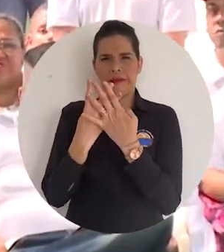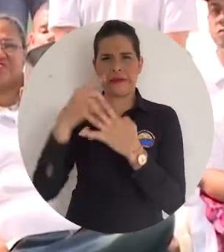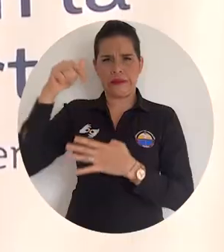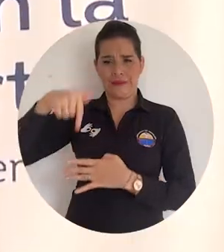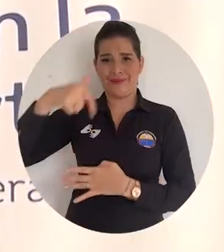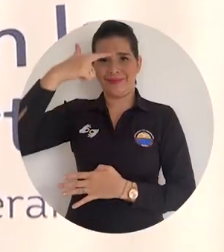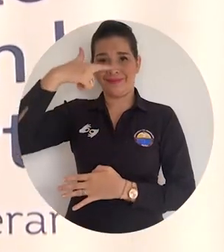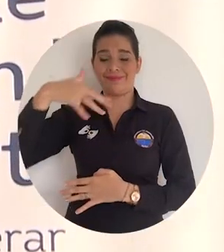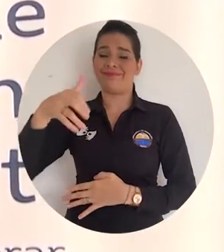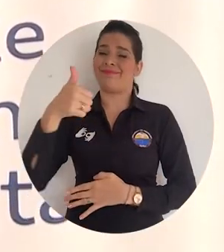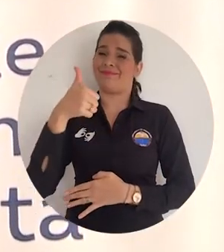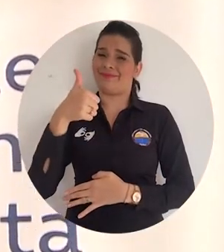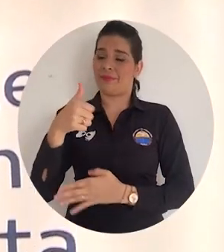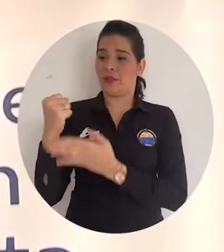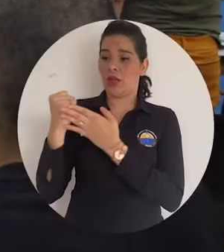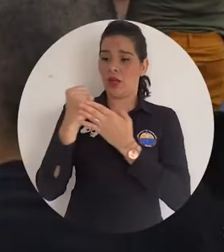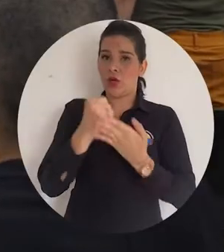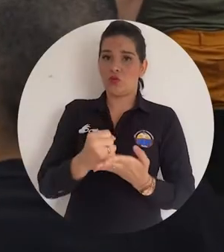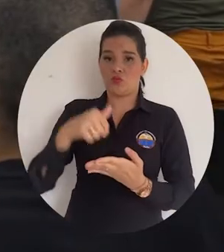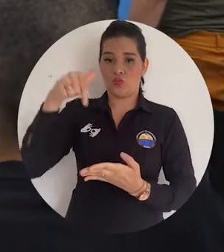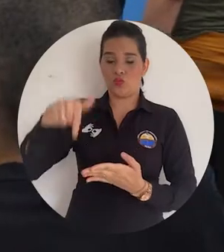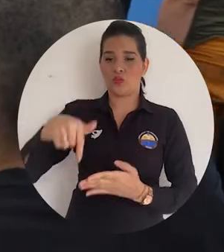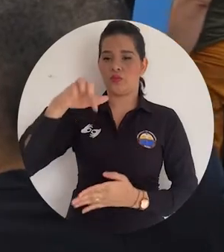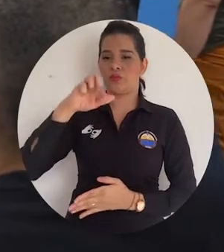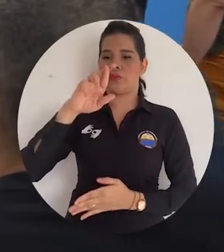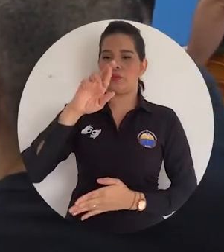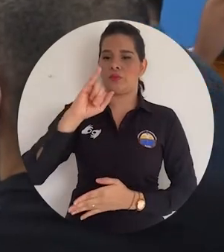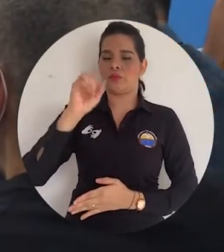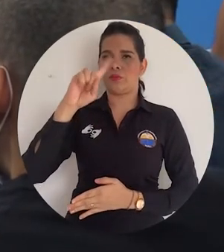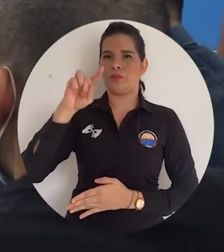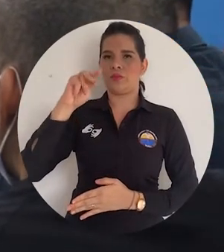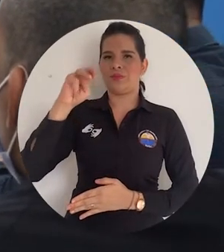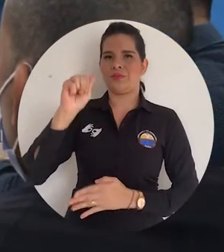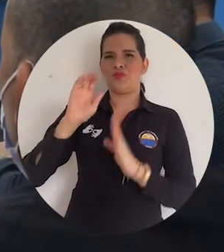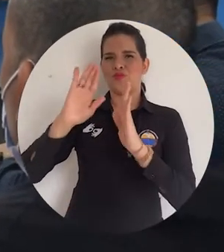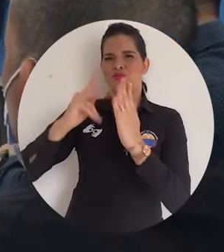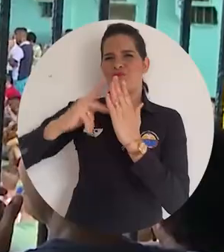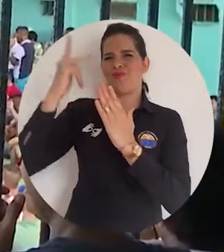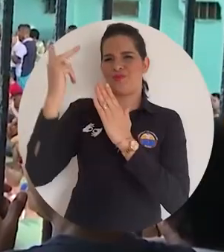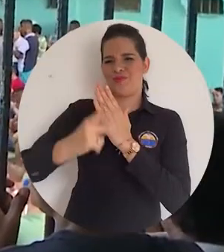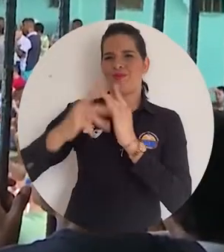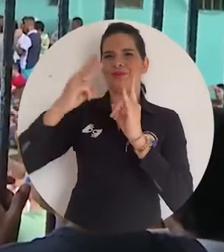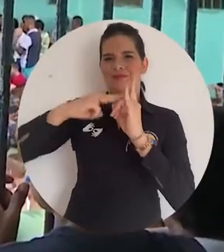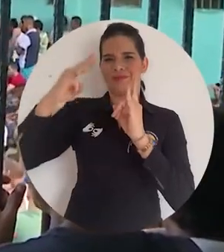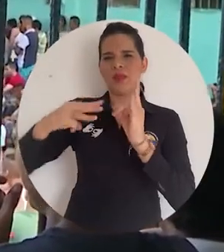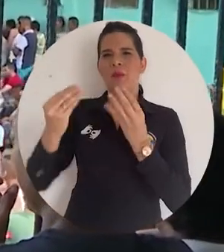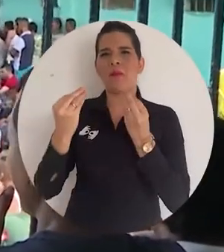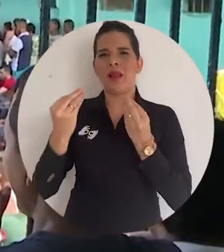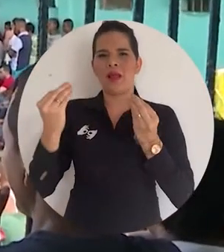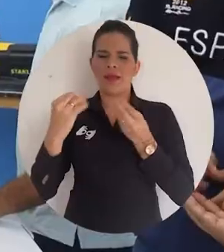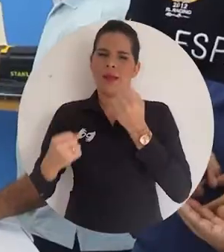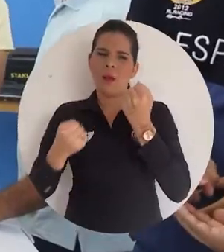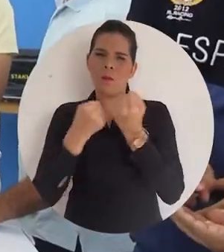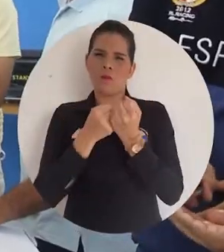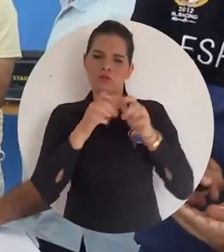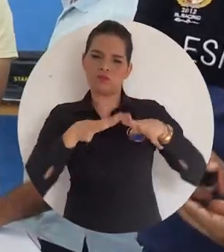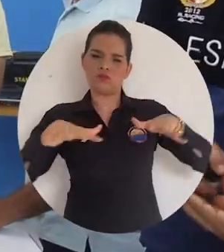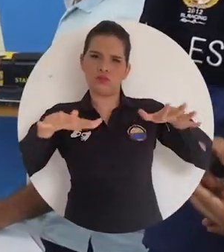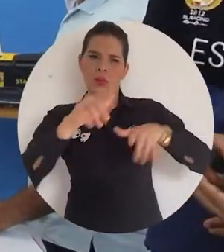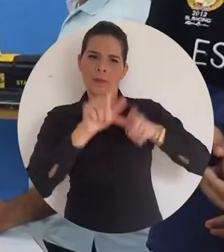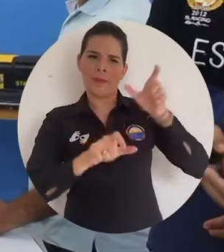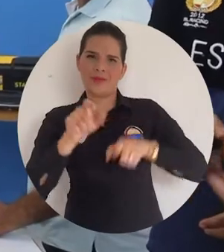gracias al Programa Integral de Intervención Social Prisma que la Universidad del Magdalena lidera y desarrolla en las instalaciones del